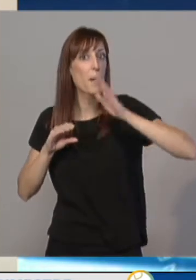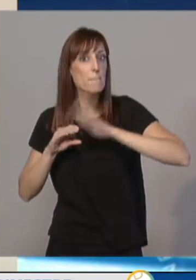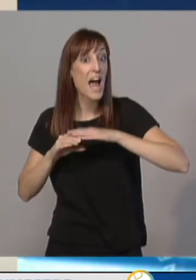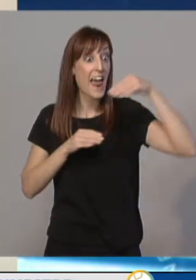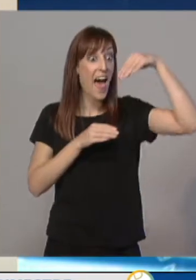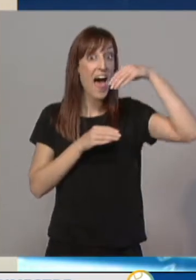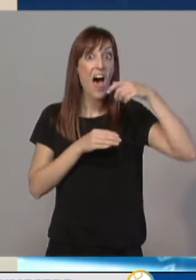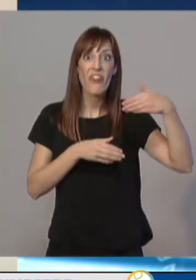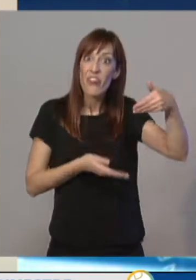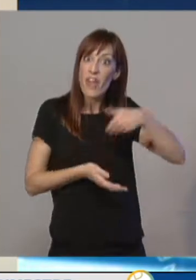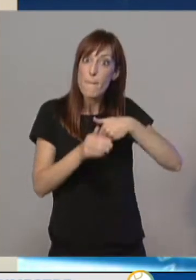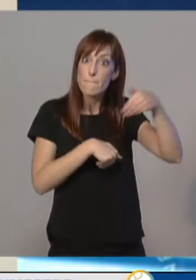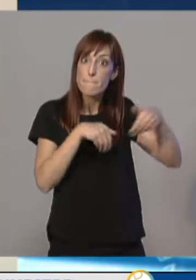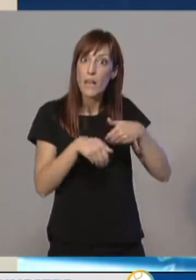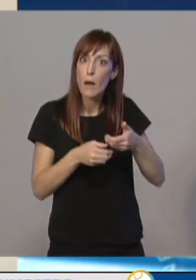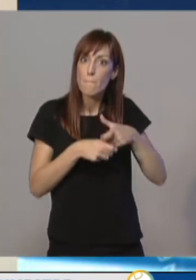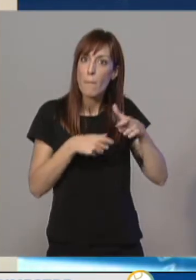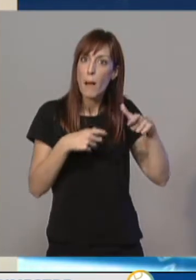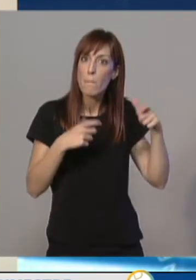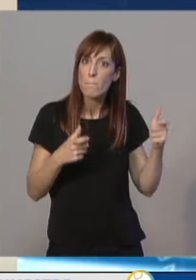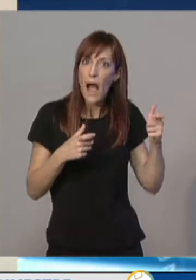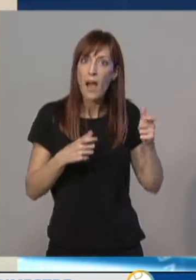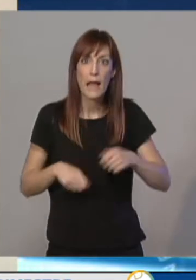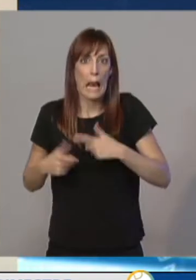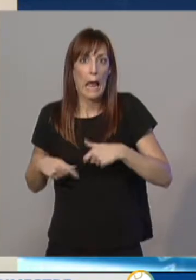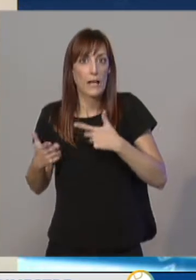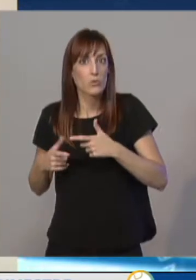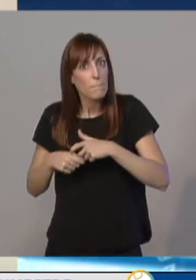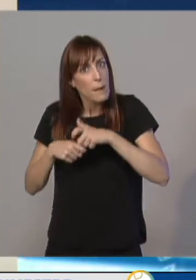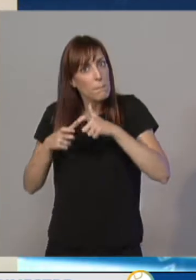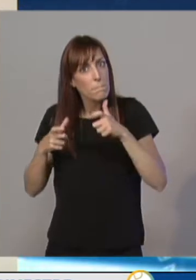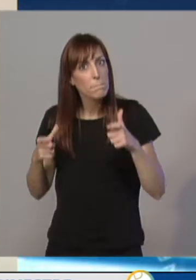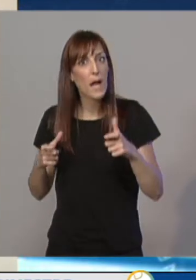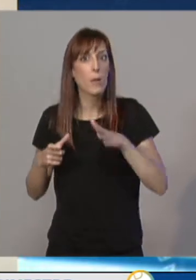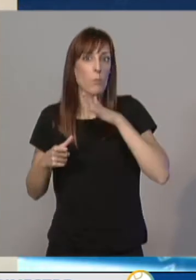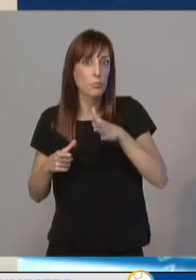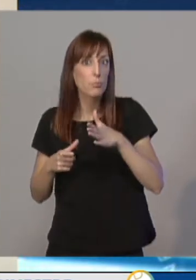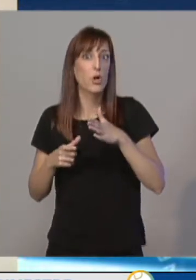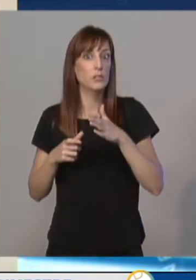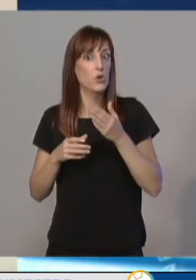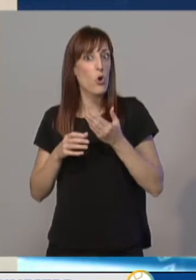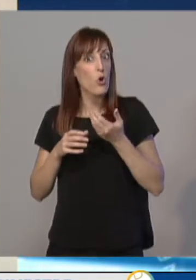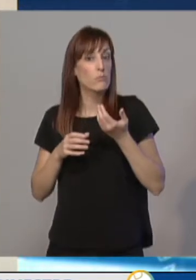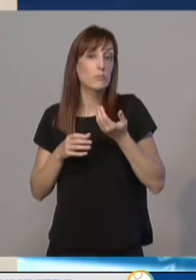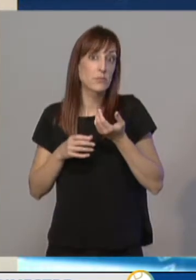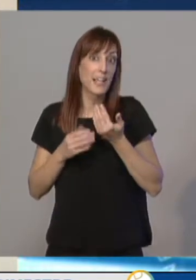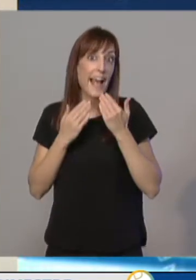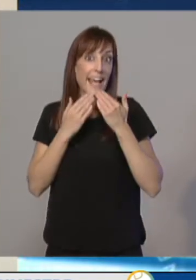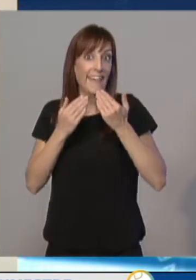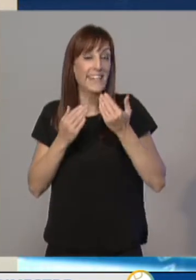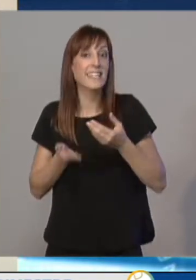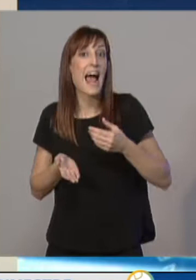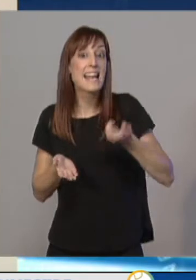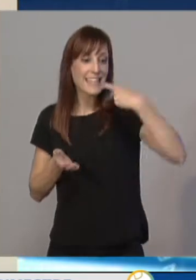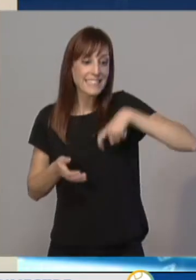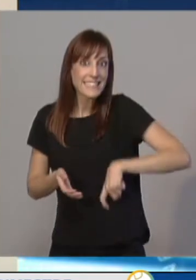demanda interna y, por lo tanto, amortiguar esa desaceleración y mejorar, en cierta forma, la